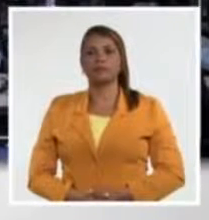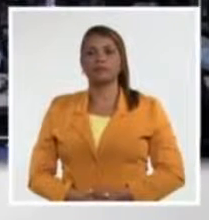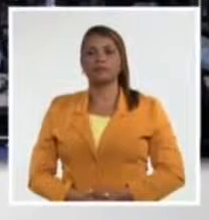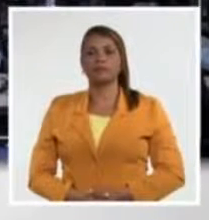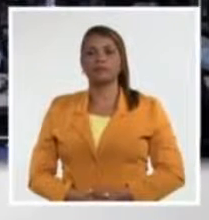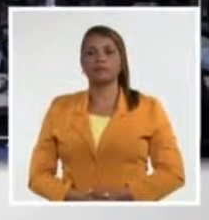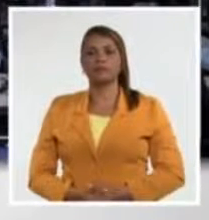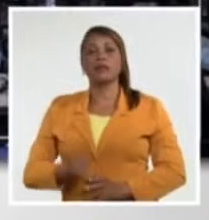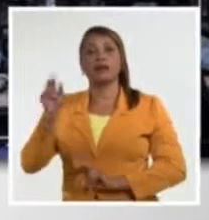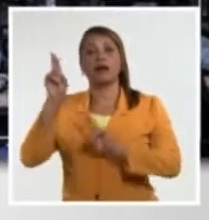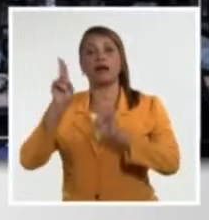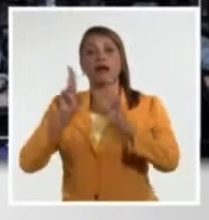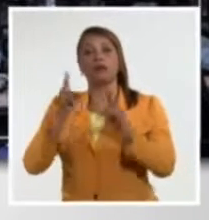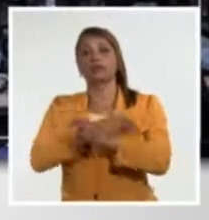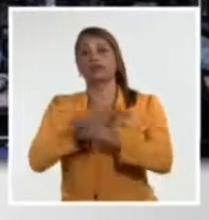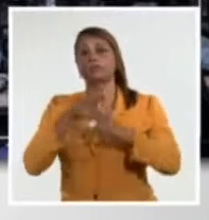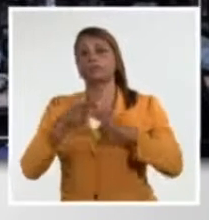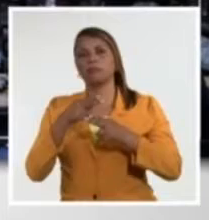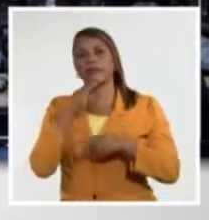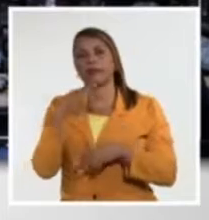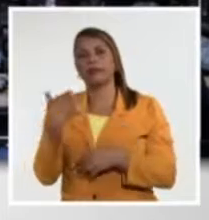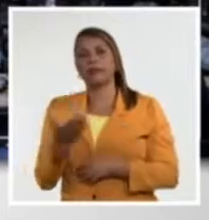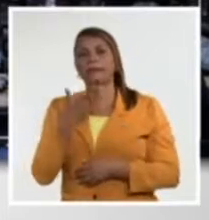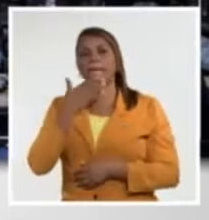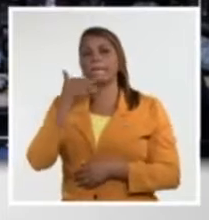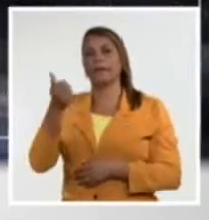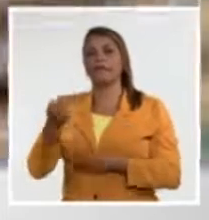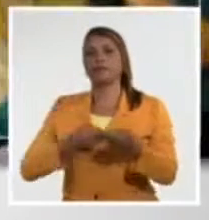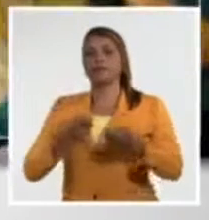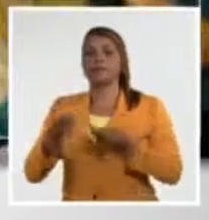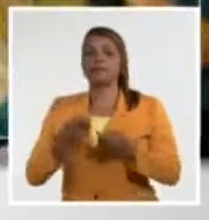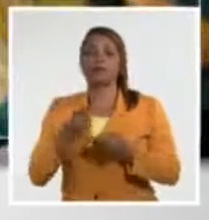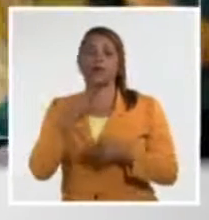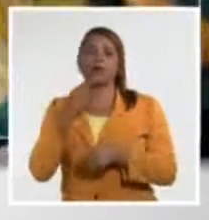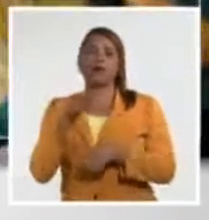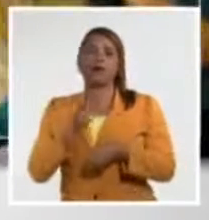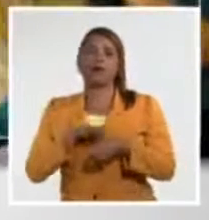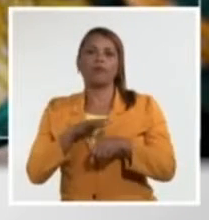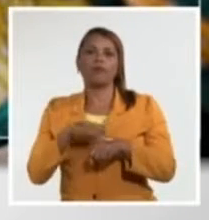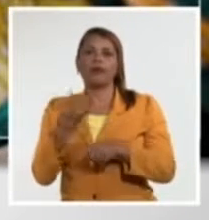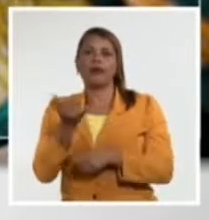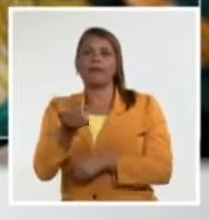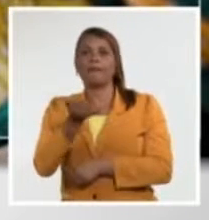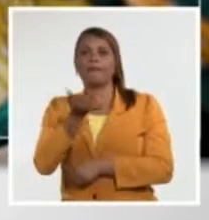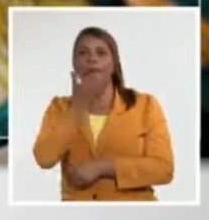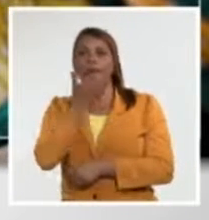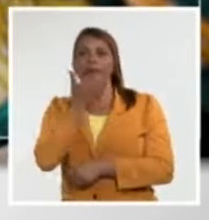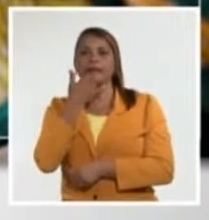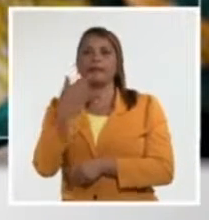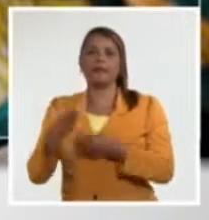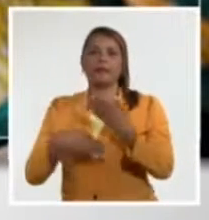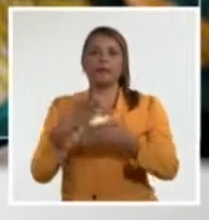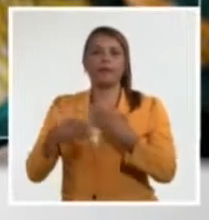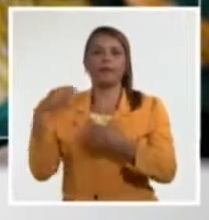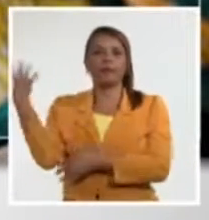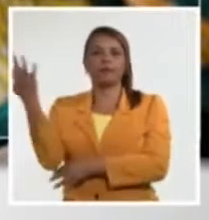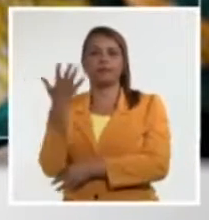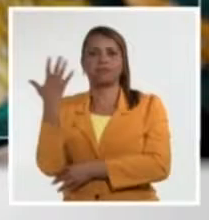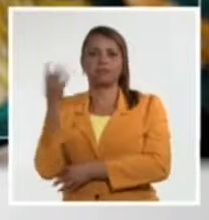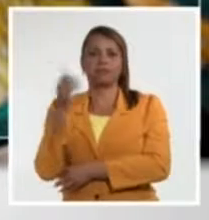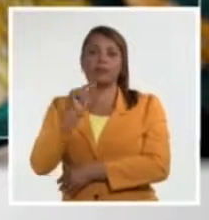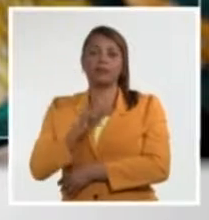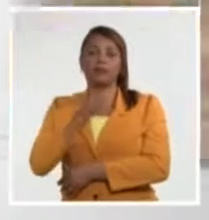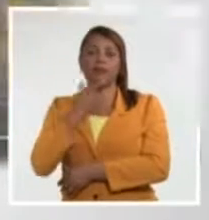Un acuerdo histórico para aportar financiación por pérdidas y daños a los países en vías de desarrollo, los más afectados por fenómenos